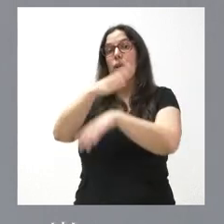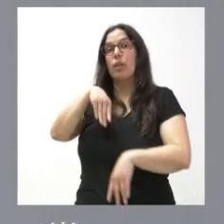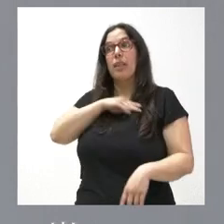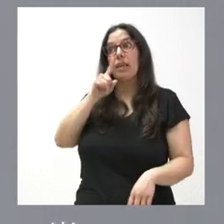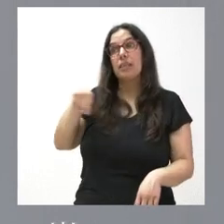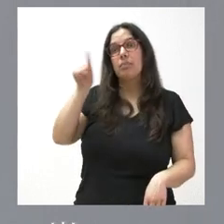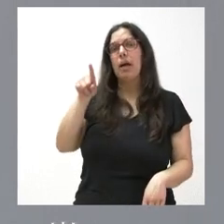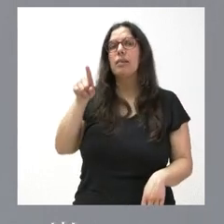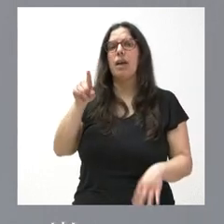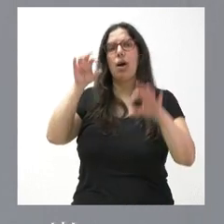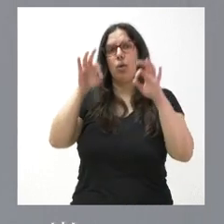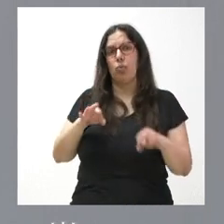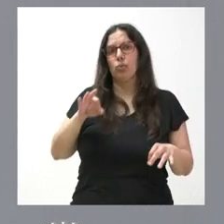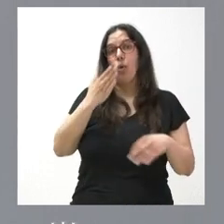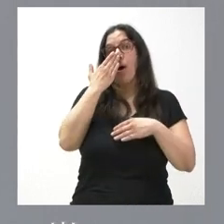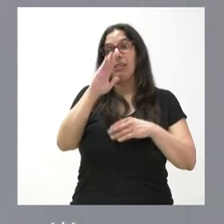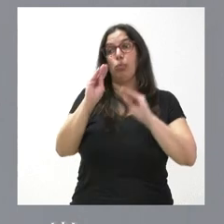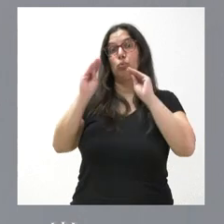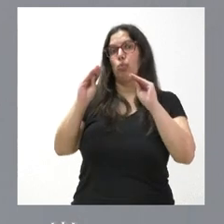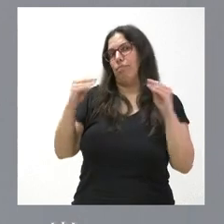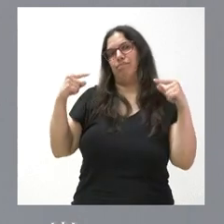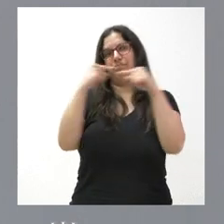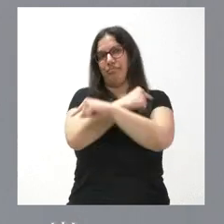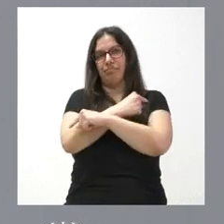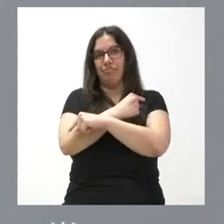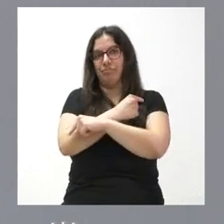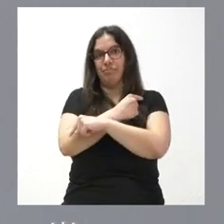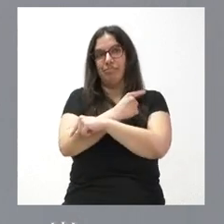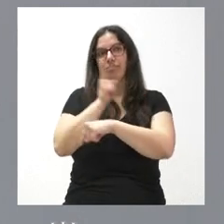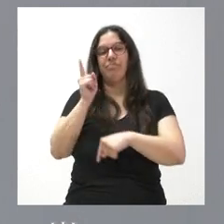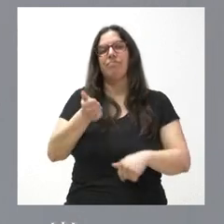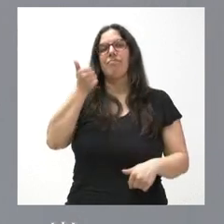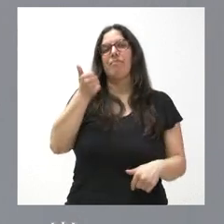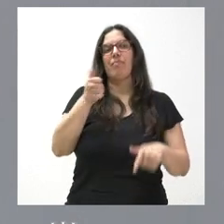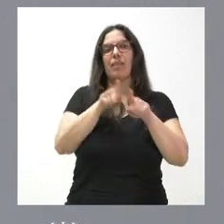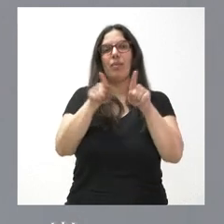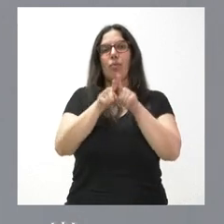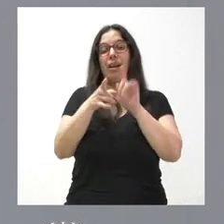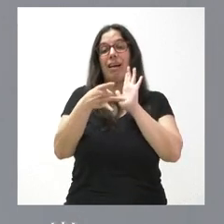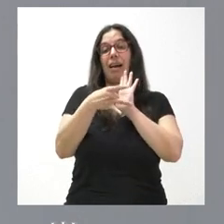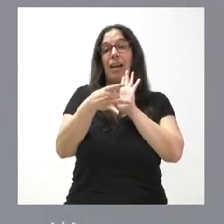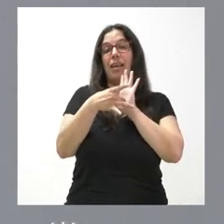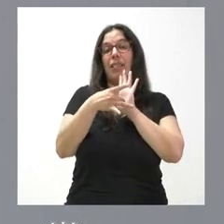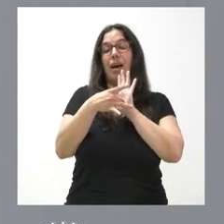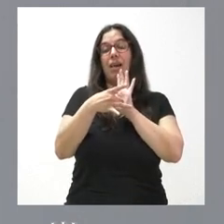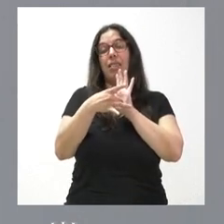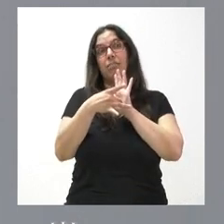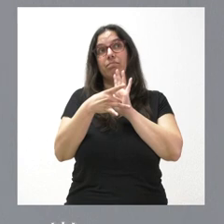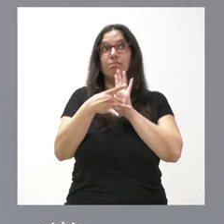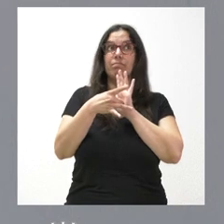actuando justo en el sentido contrario, de que se rebaje la calidad de algunos